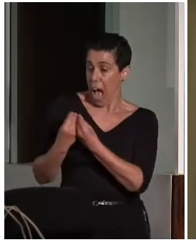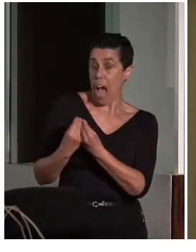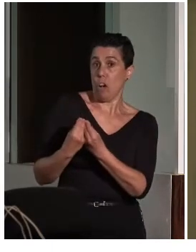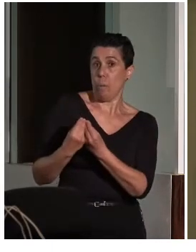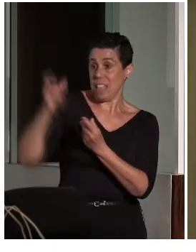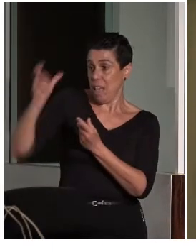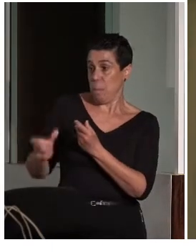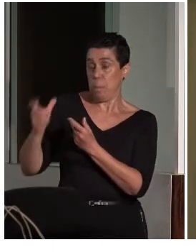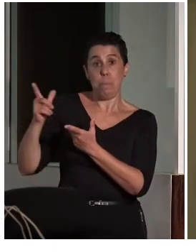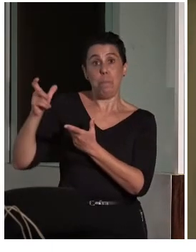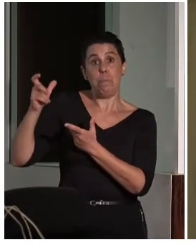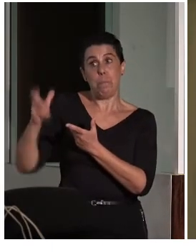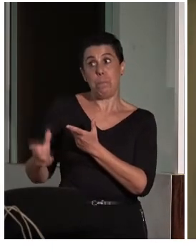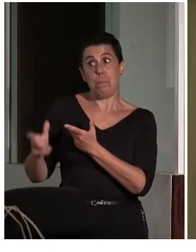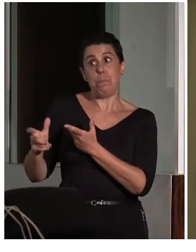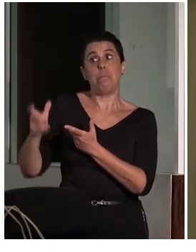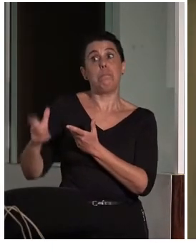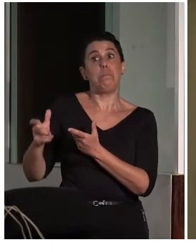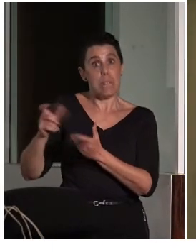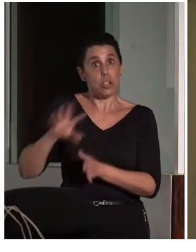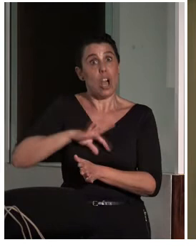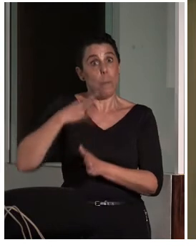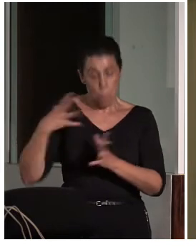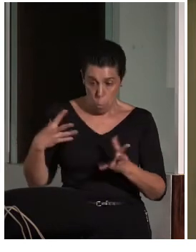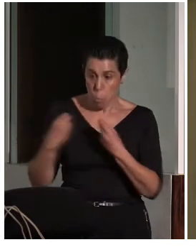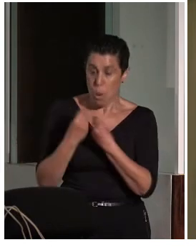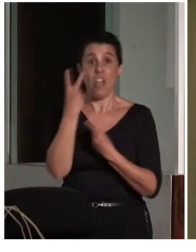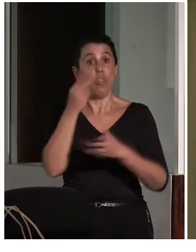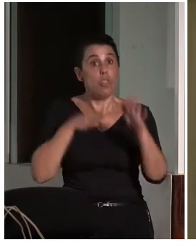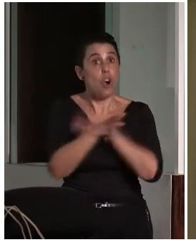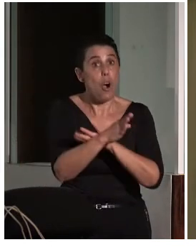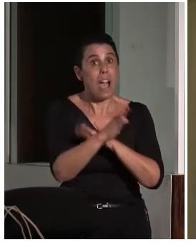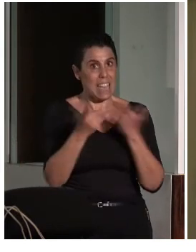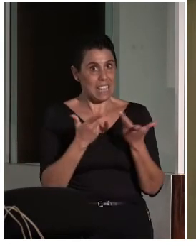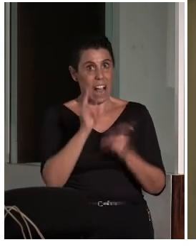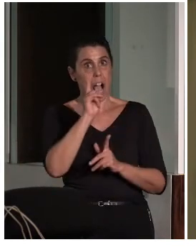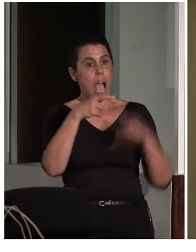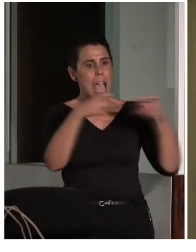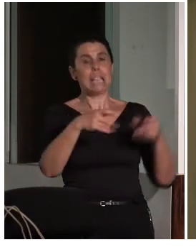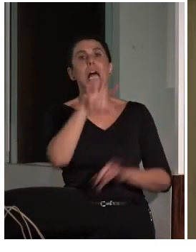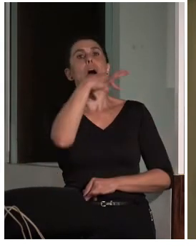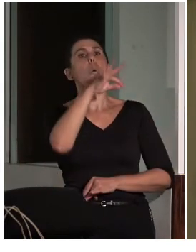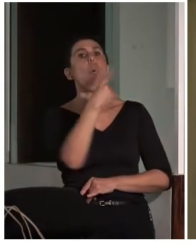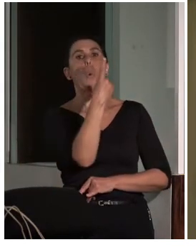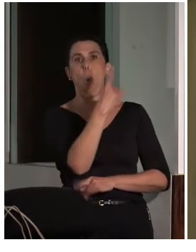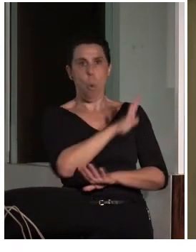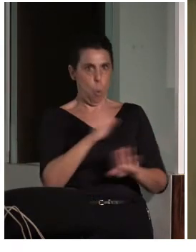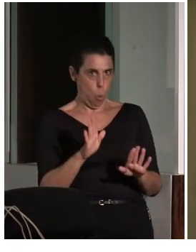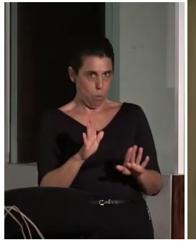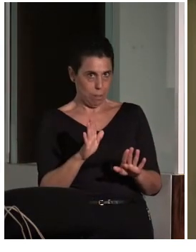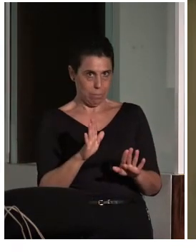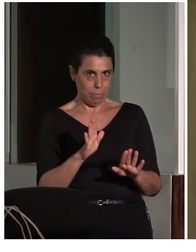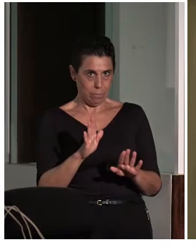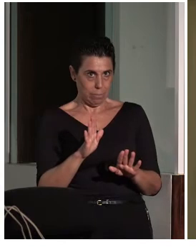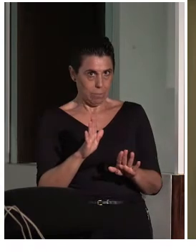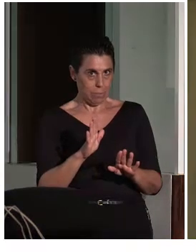tener la posibilidad con esa entrada de la persona afectada que tuviese acceso también a este tipo